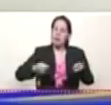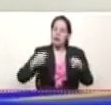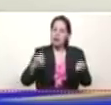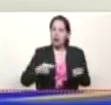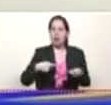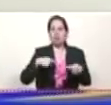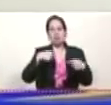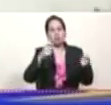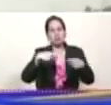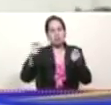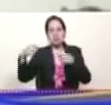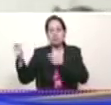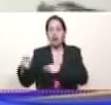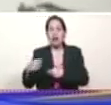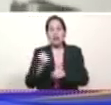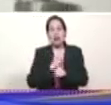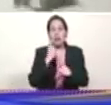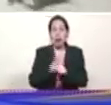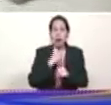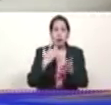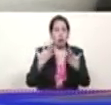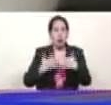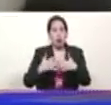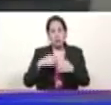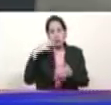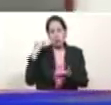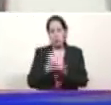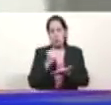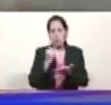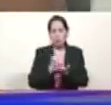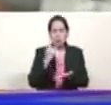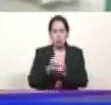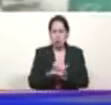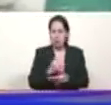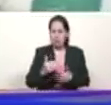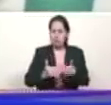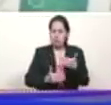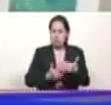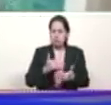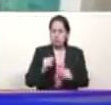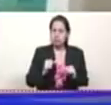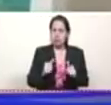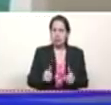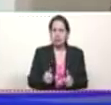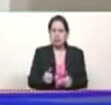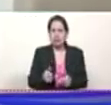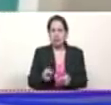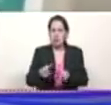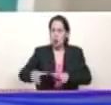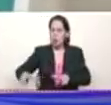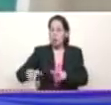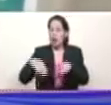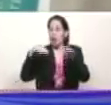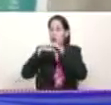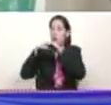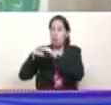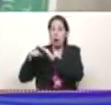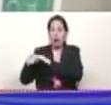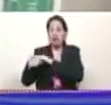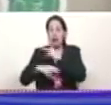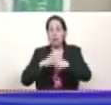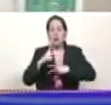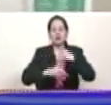trabajando en esta planta ya haciendo las pruebas iniciales y aquí en el almacén podemos ver parte del